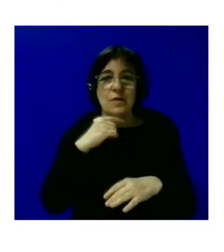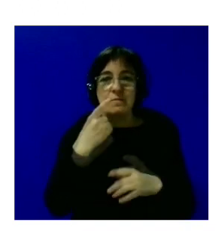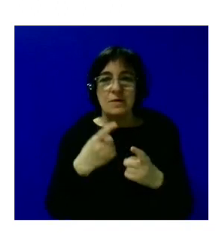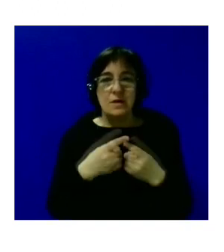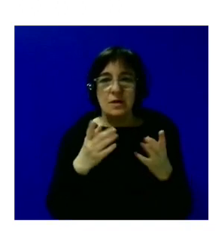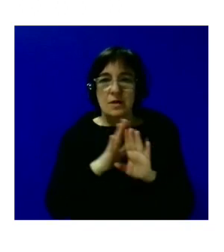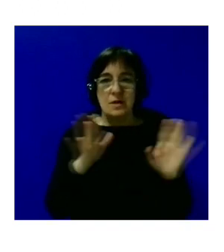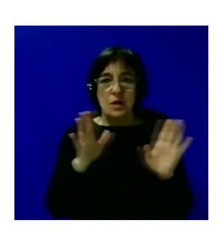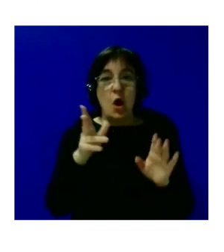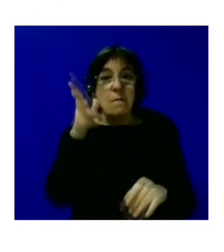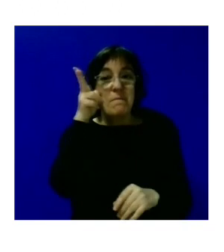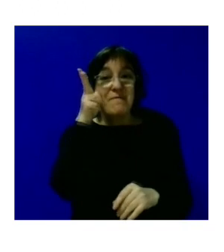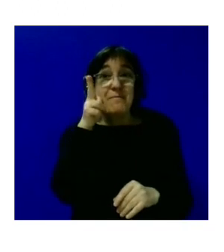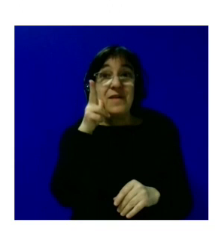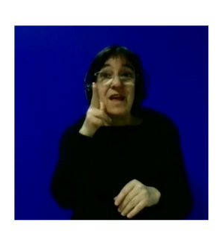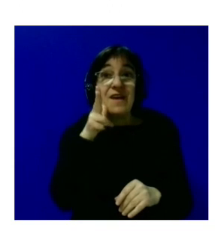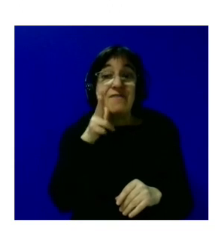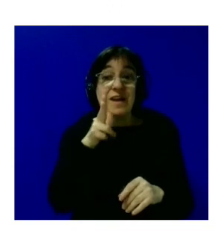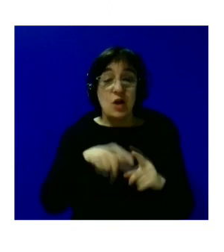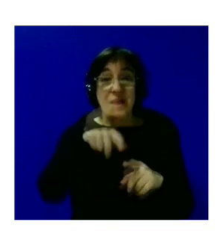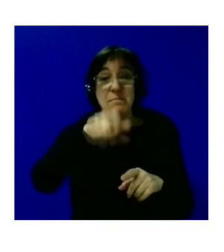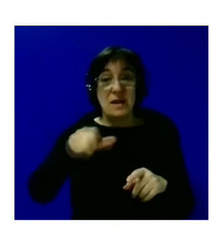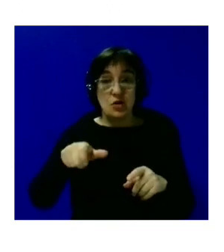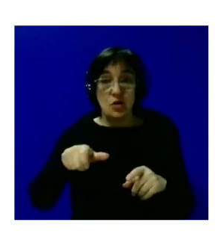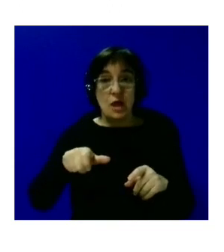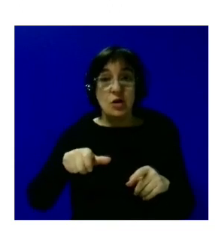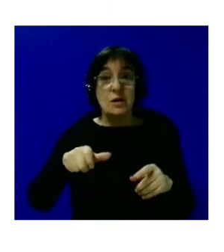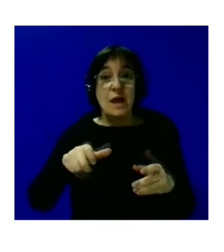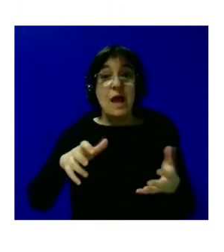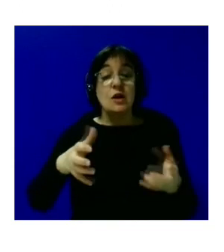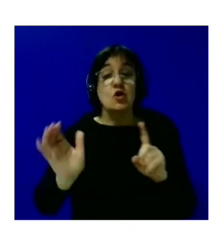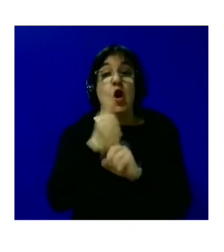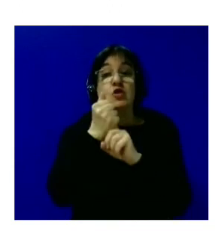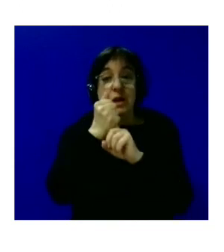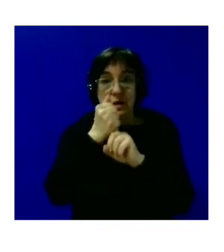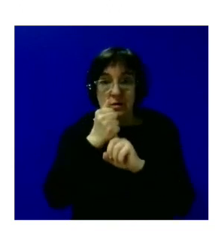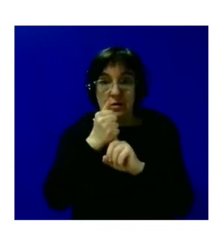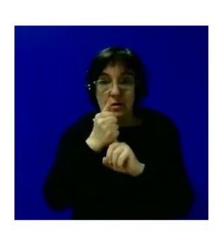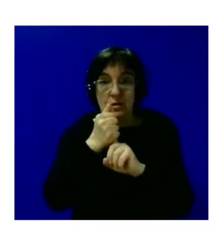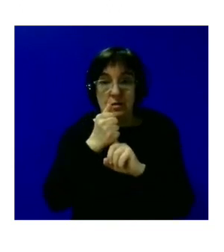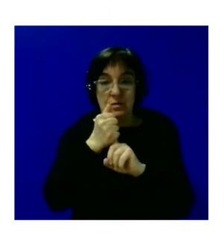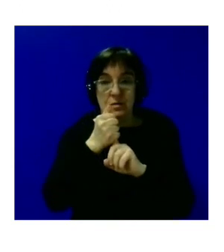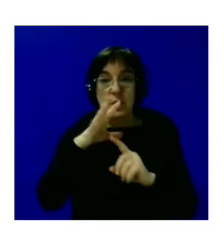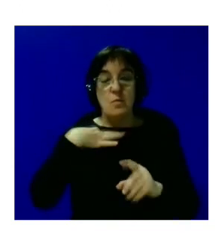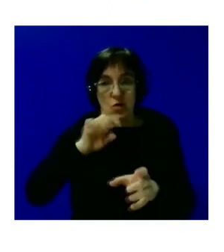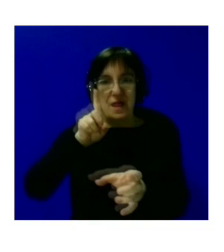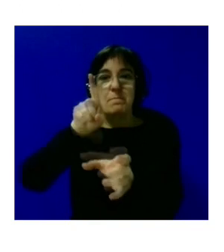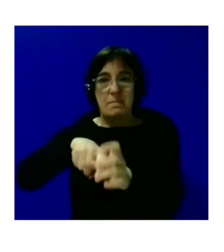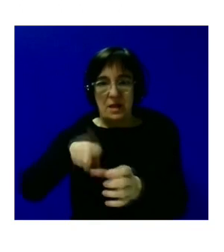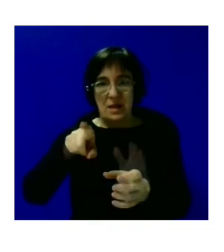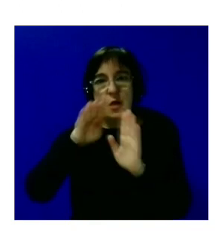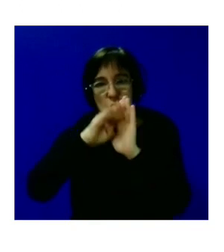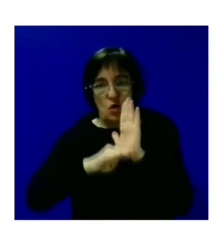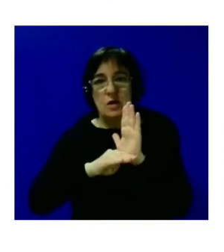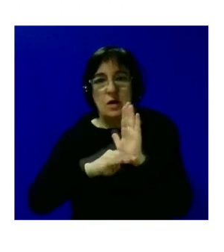son auténticos privilegiados estas personas que han logrado llegar a poder participar en este programa